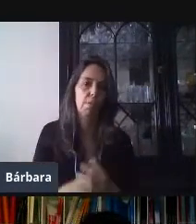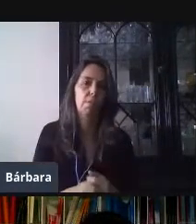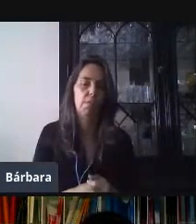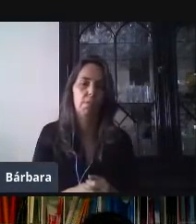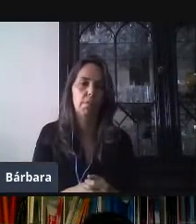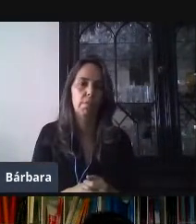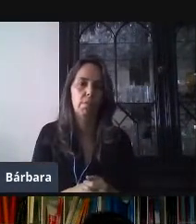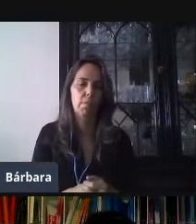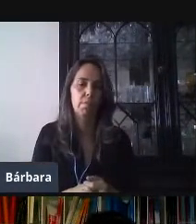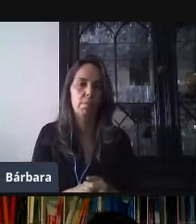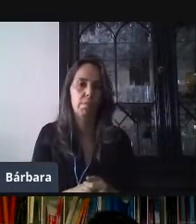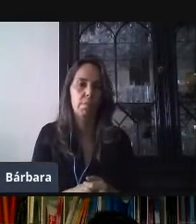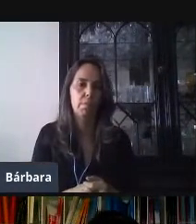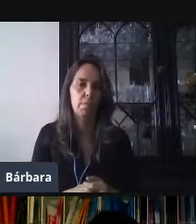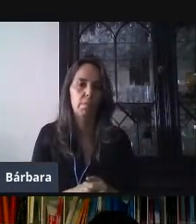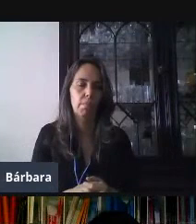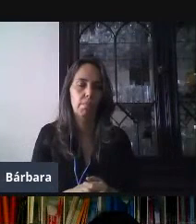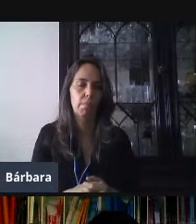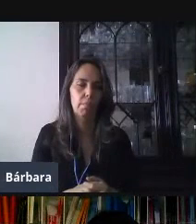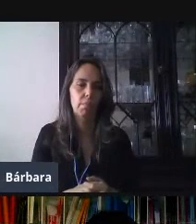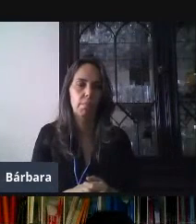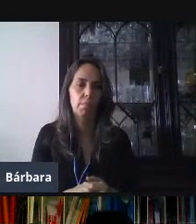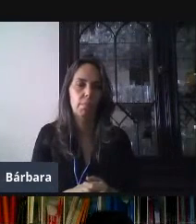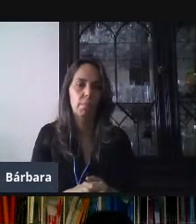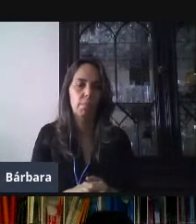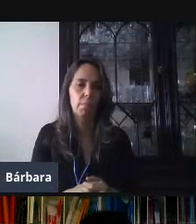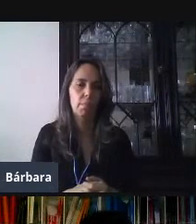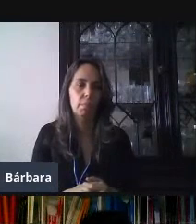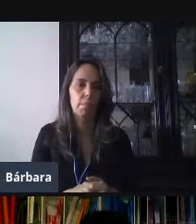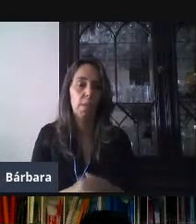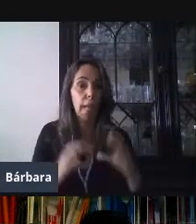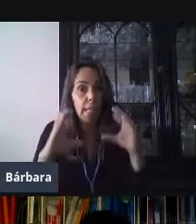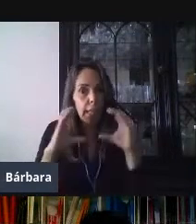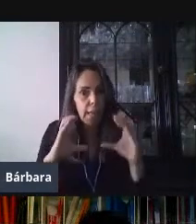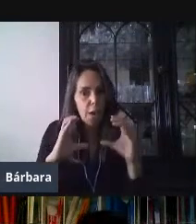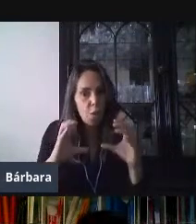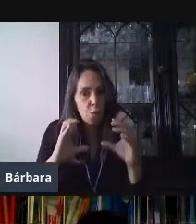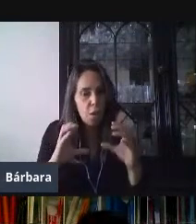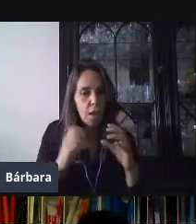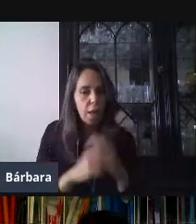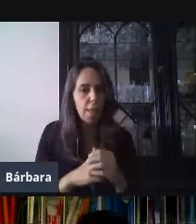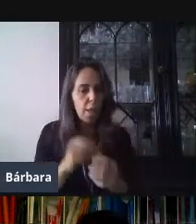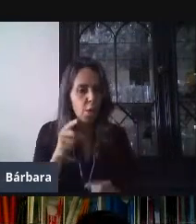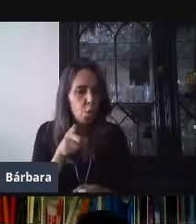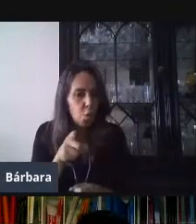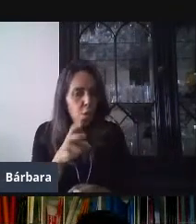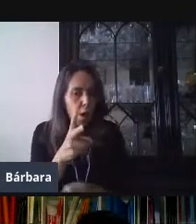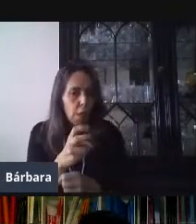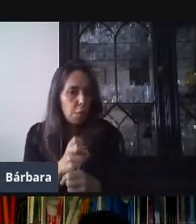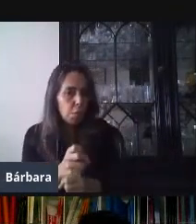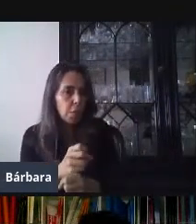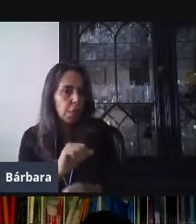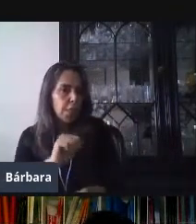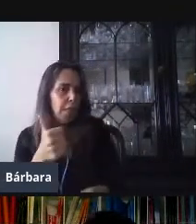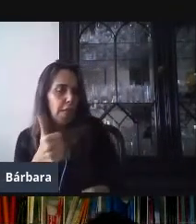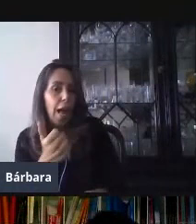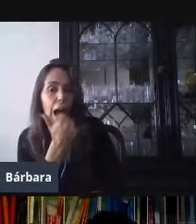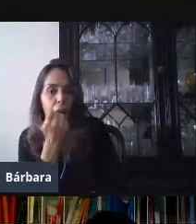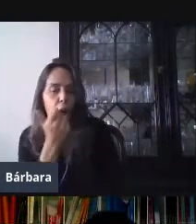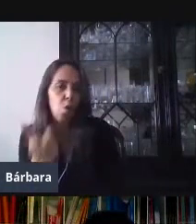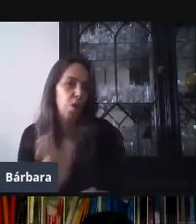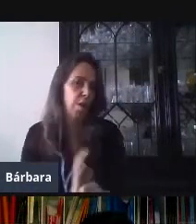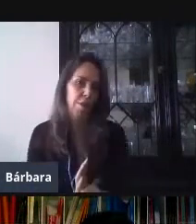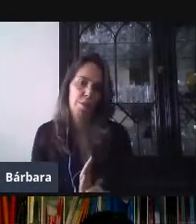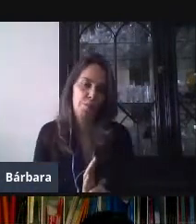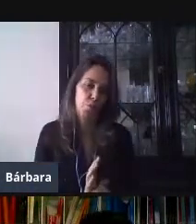mismo formulario. Entonces, tengan cuidado y no se vayan a confundir y vayan a invitar cómo colaboradores a sus alumnos porque, pues, van a poder